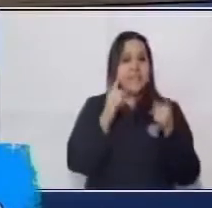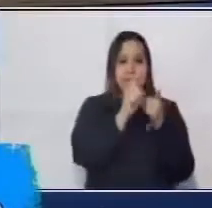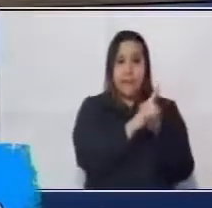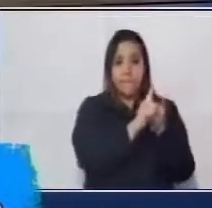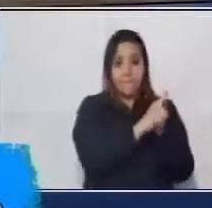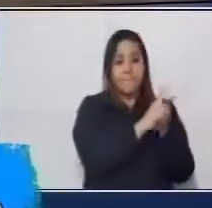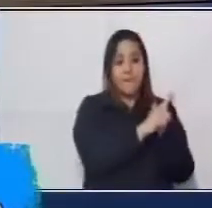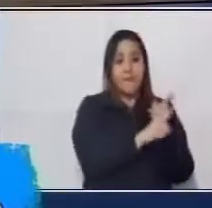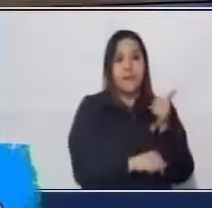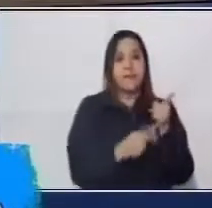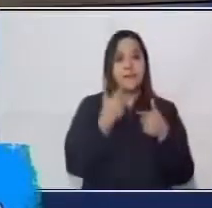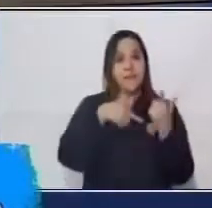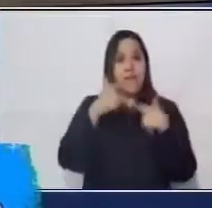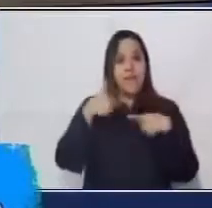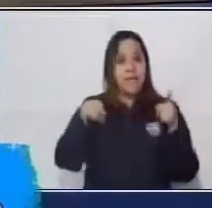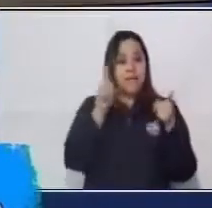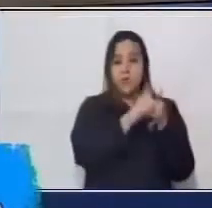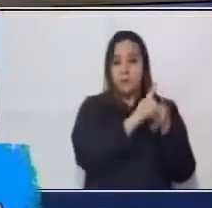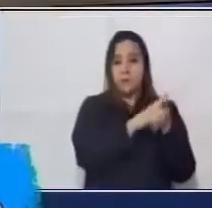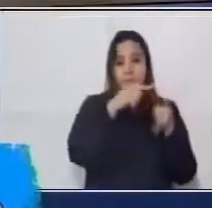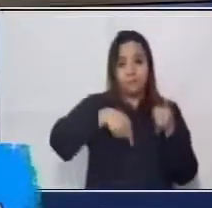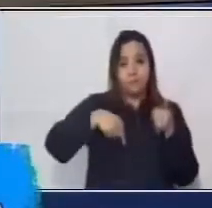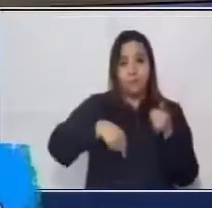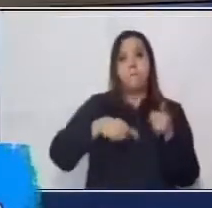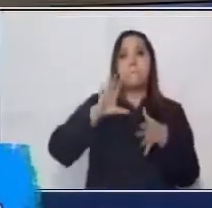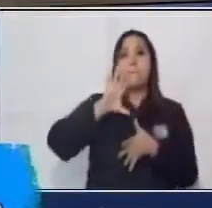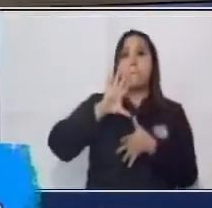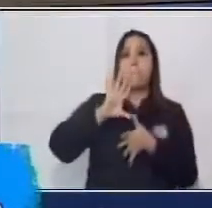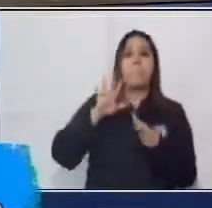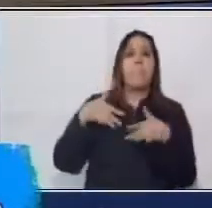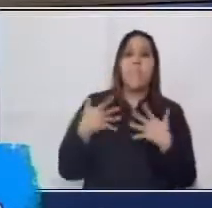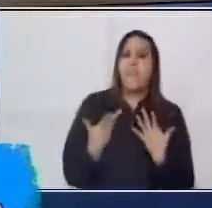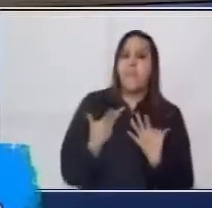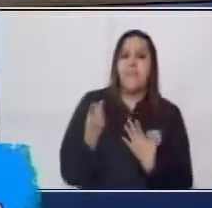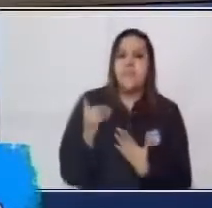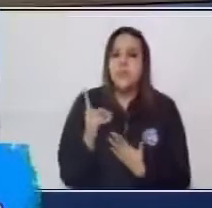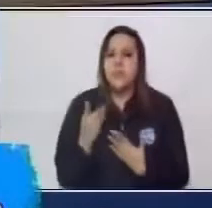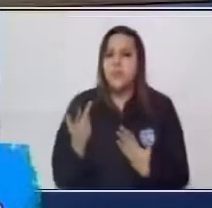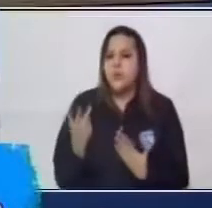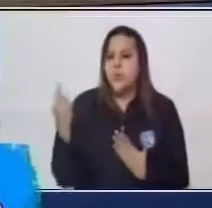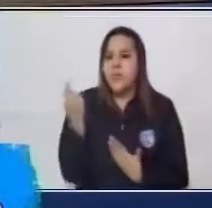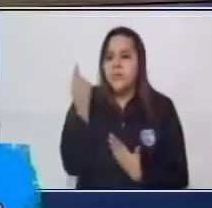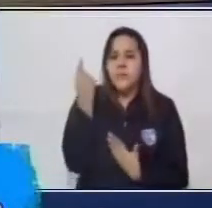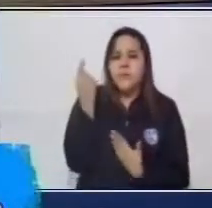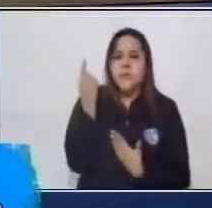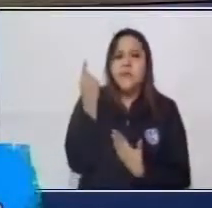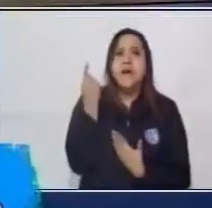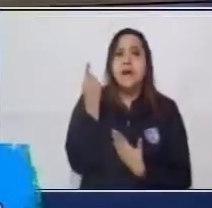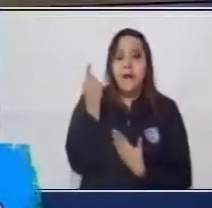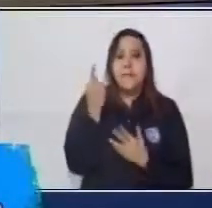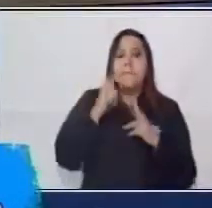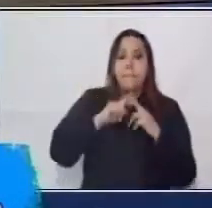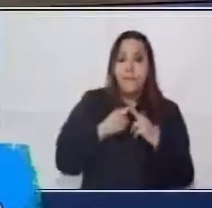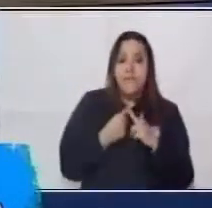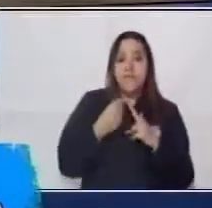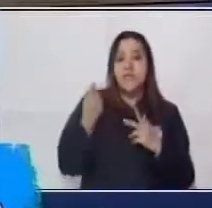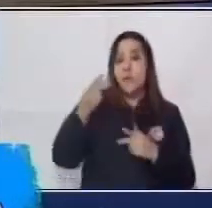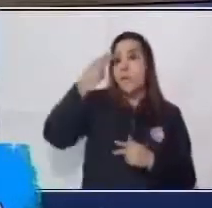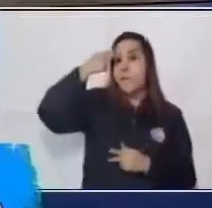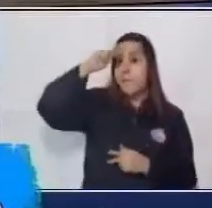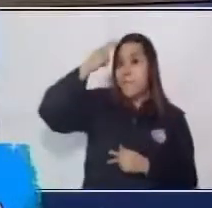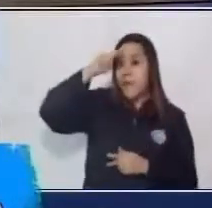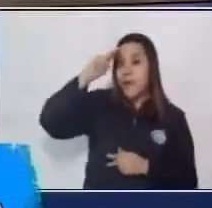precolombina en nuestro continente está ubicada principalmente en lo que es México,